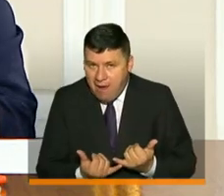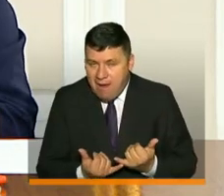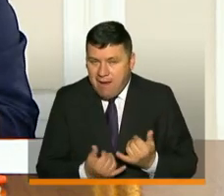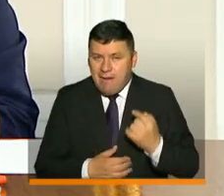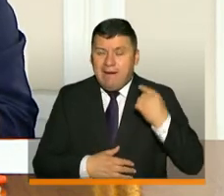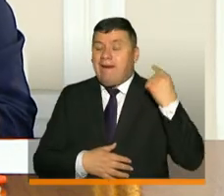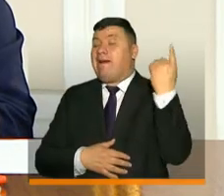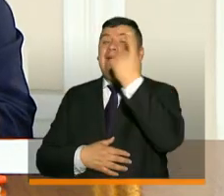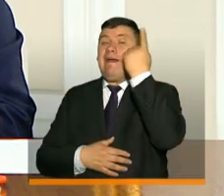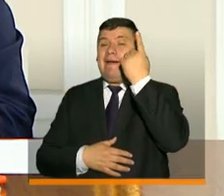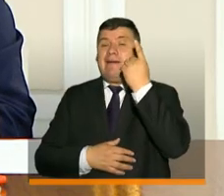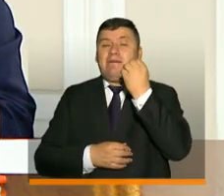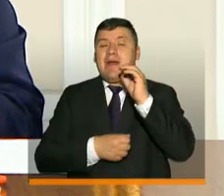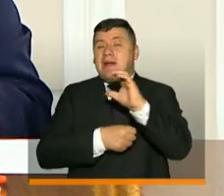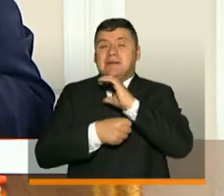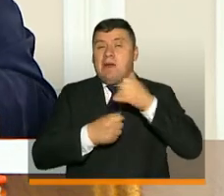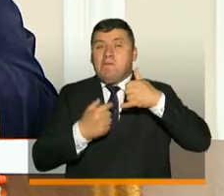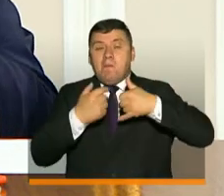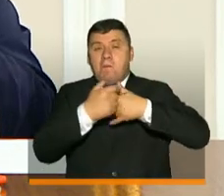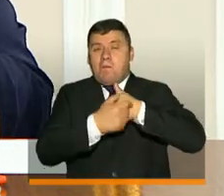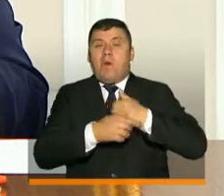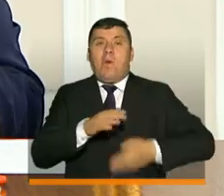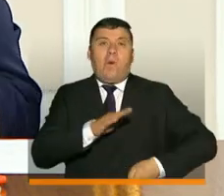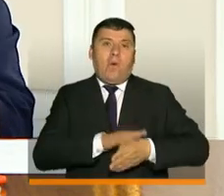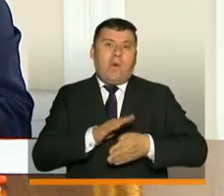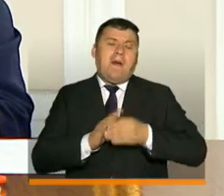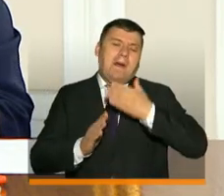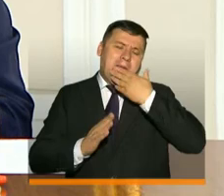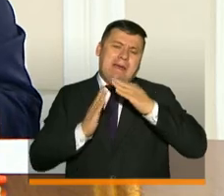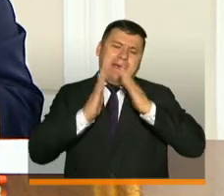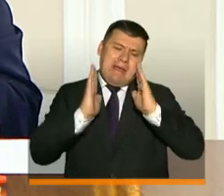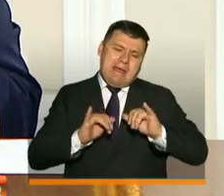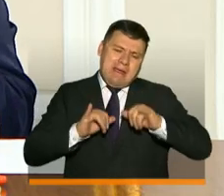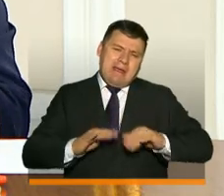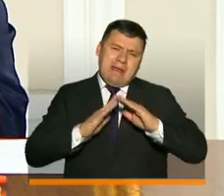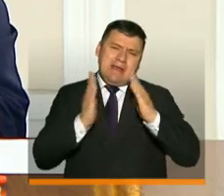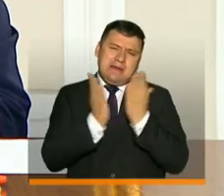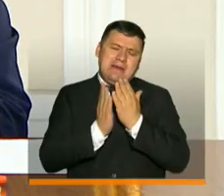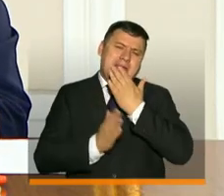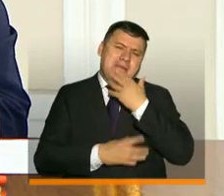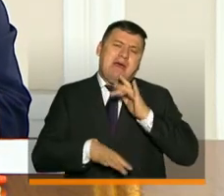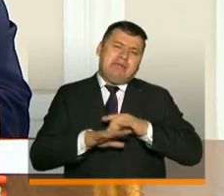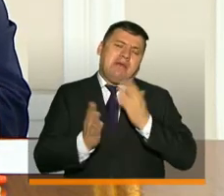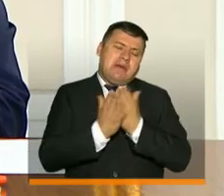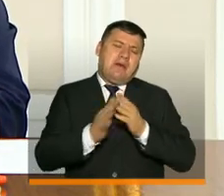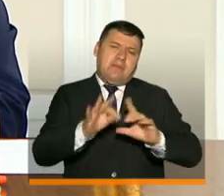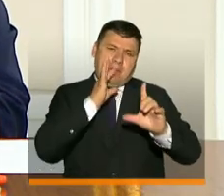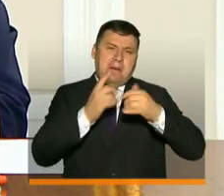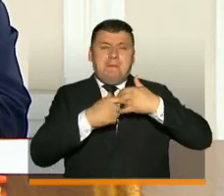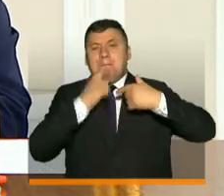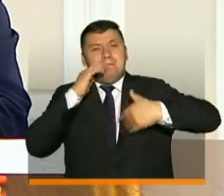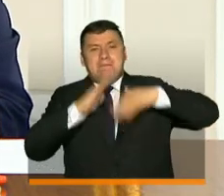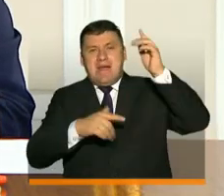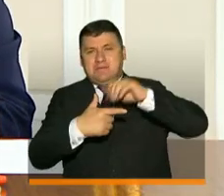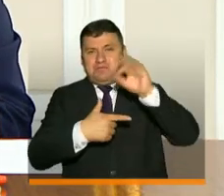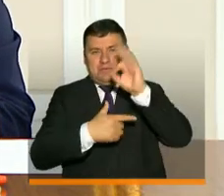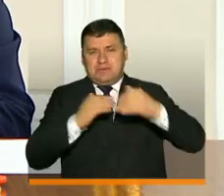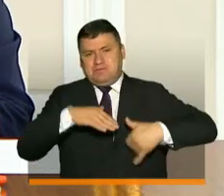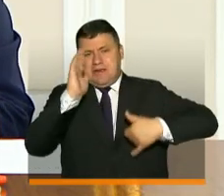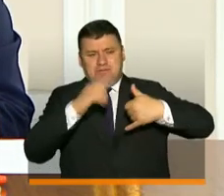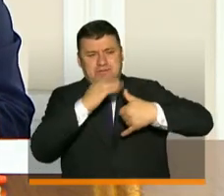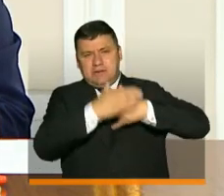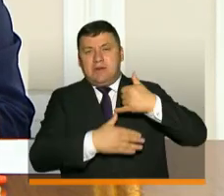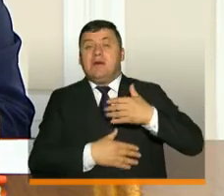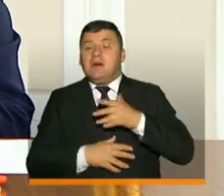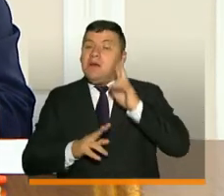línea general en muchas ciudades de nuestro país es que sigamos con el estudio en casa, que sigamos en la virtualidad y estaremos abordando